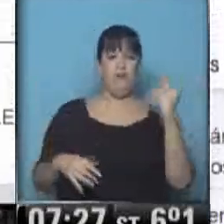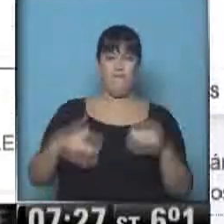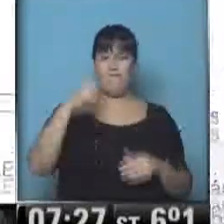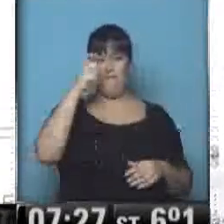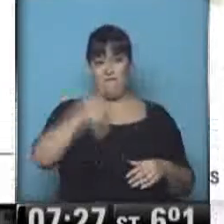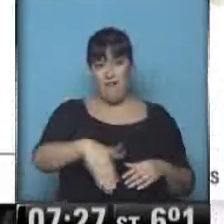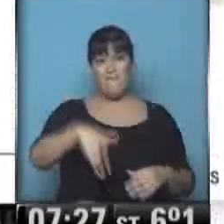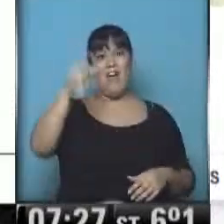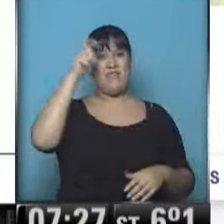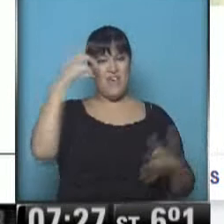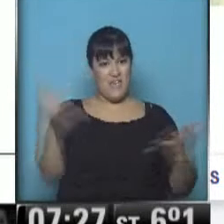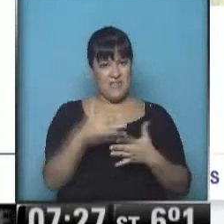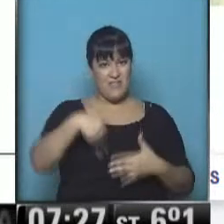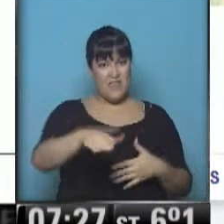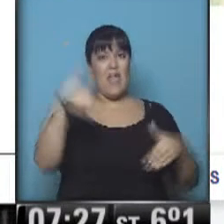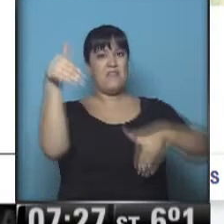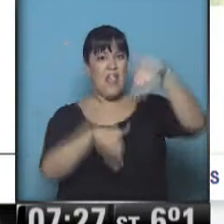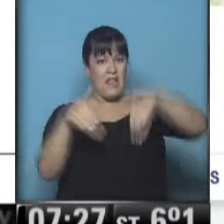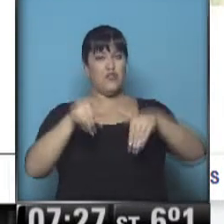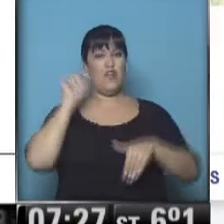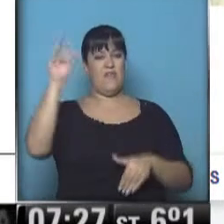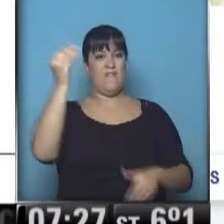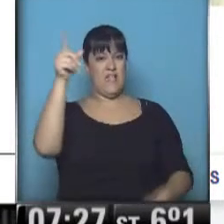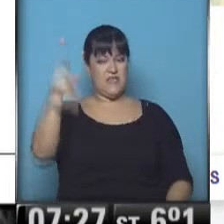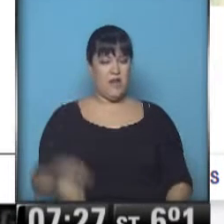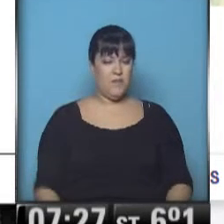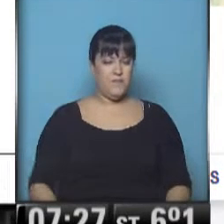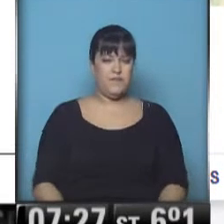días nada más de las elecciones que se dan lugar en Brasil.